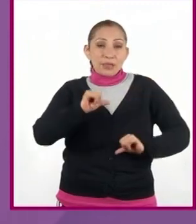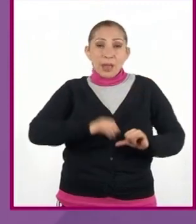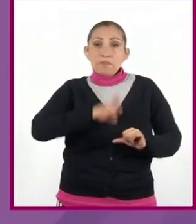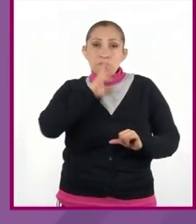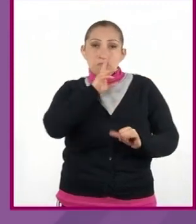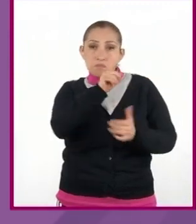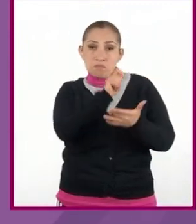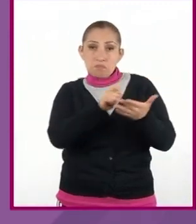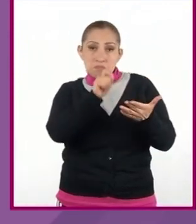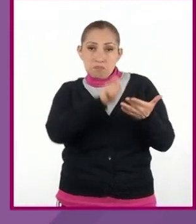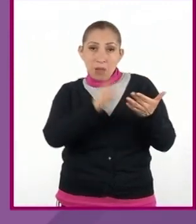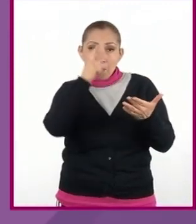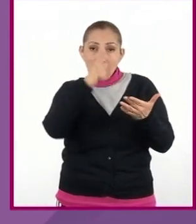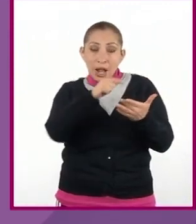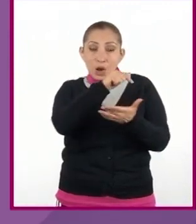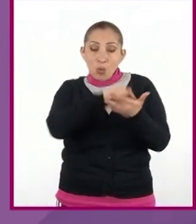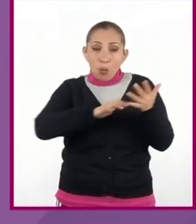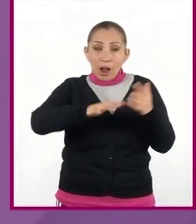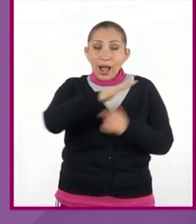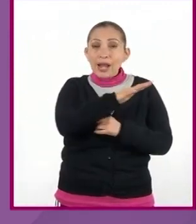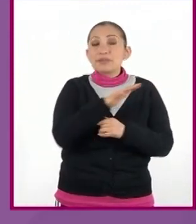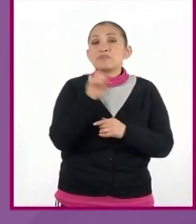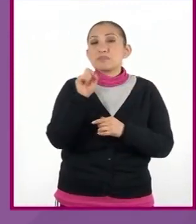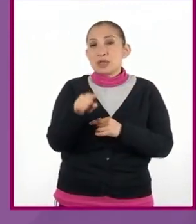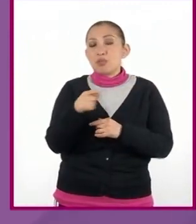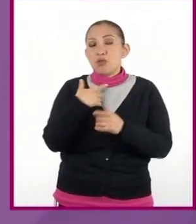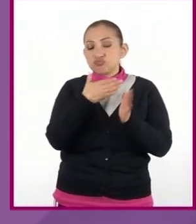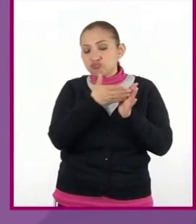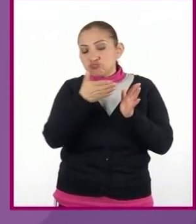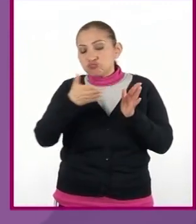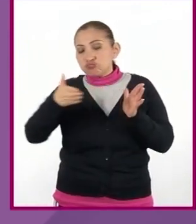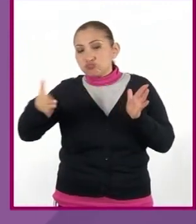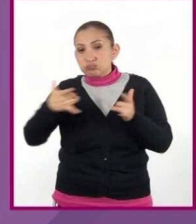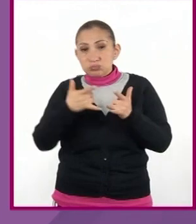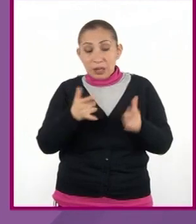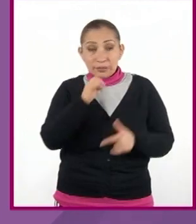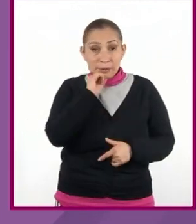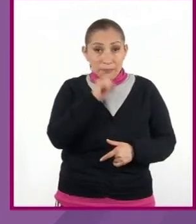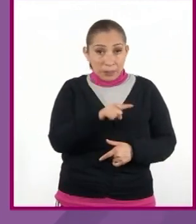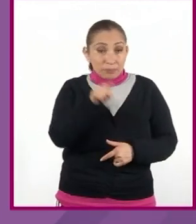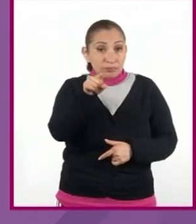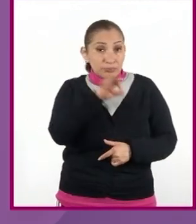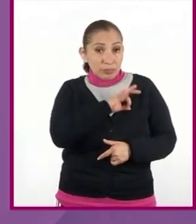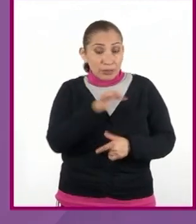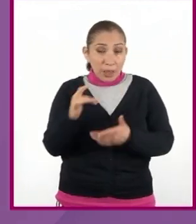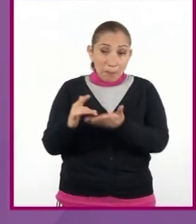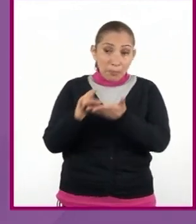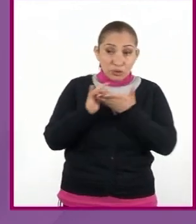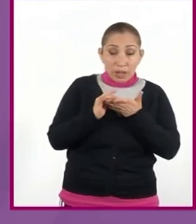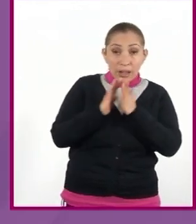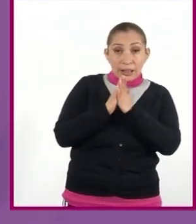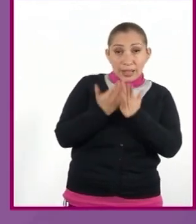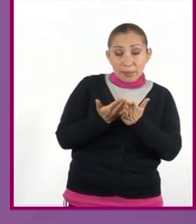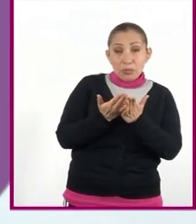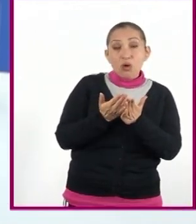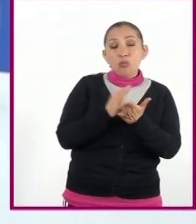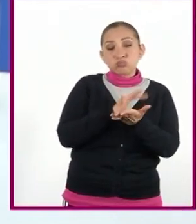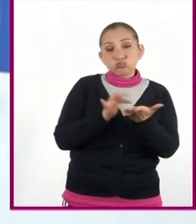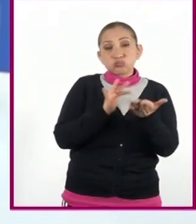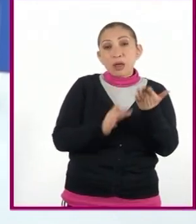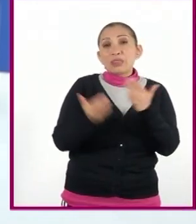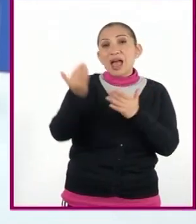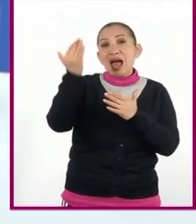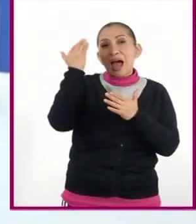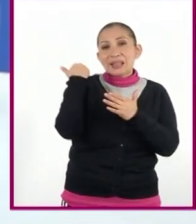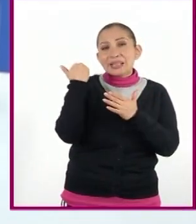dedicadas a desarrollar espacios y ambientes en la trama. Además, pueden apoyarse en sus libros de texto del